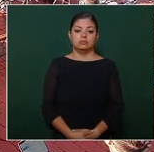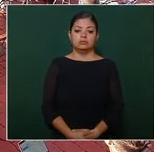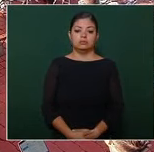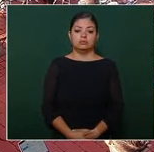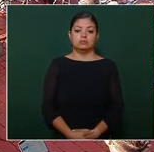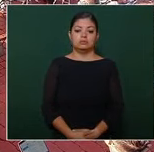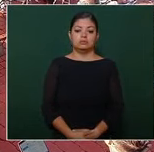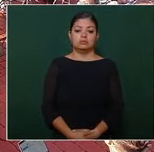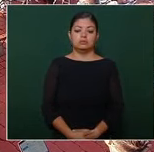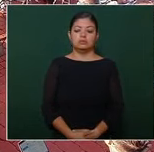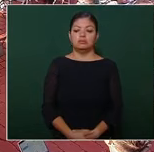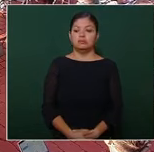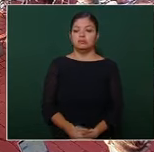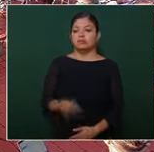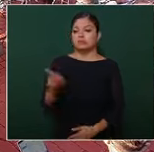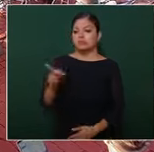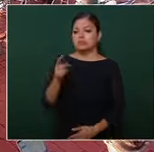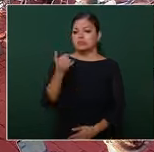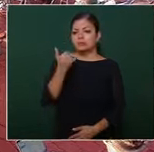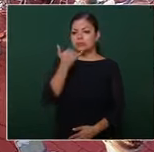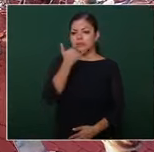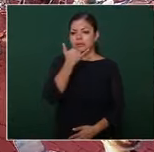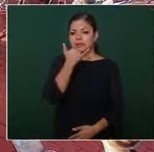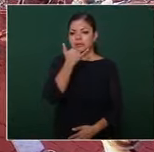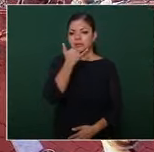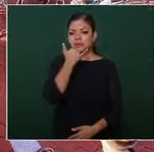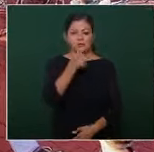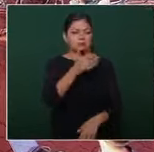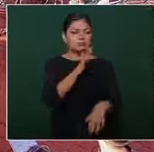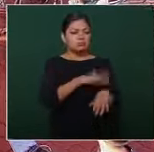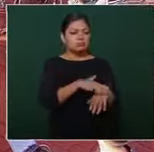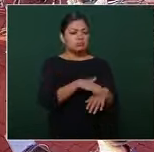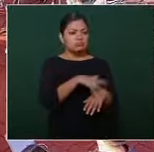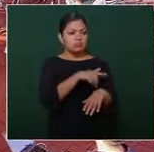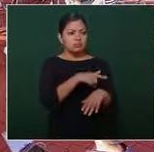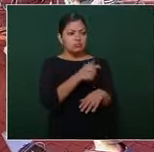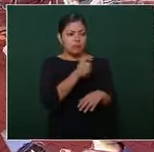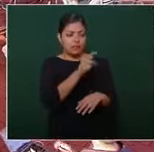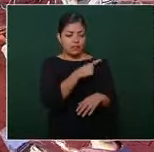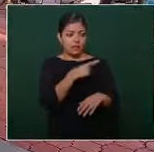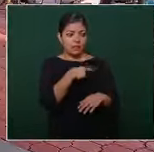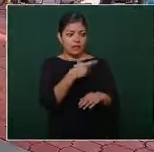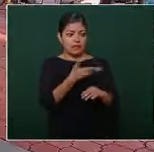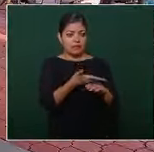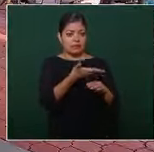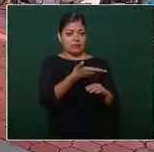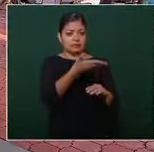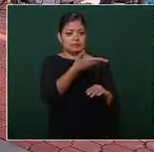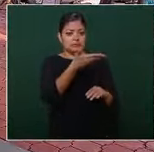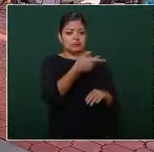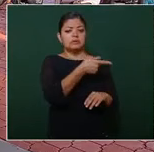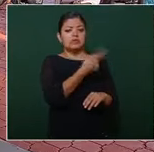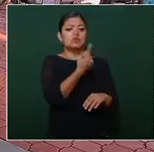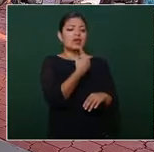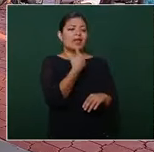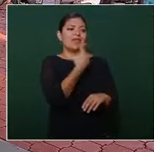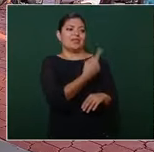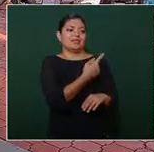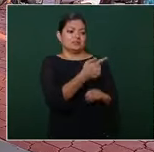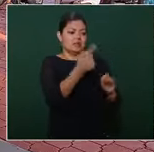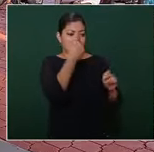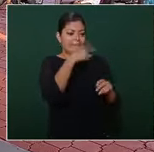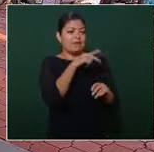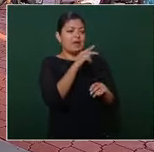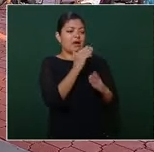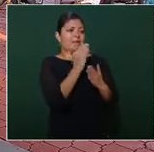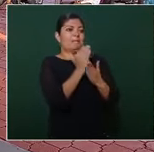porque dice que se va a prolongar esta inflación ¿qué les diría para que estén tranquilos y no afecte tanto a